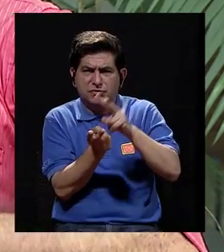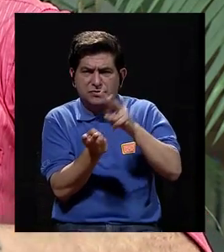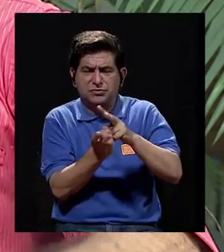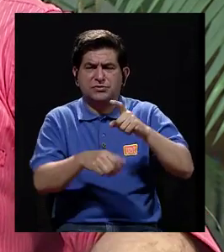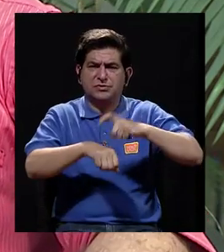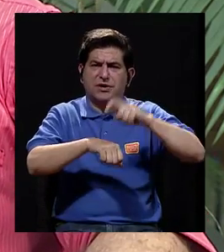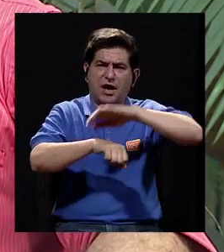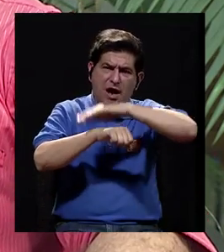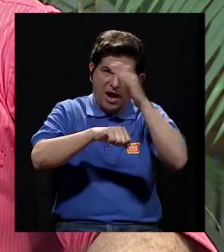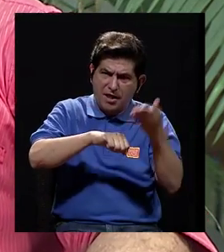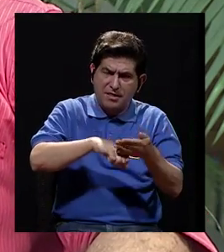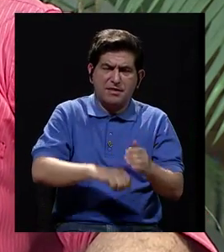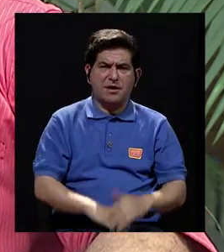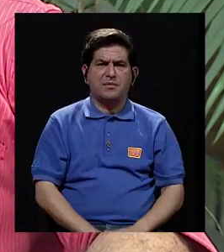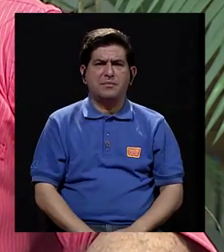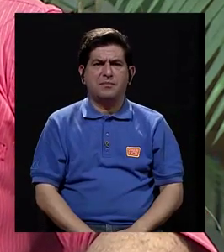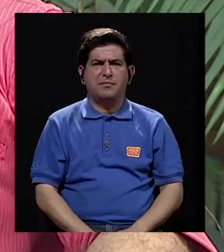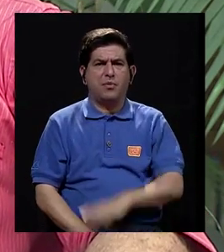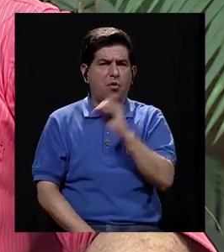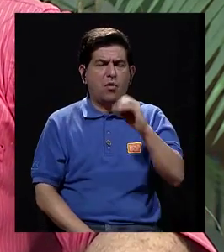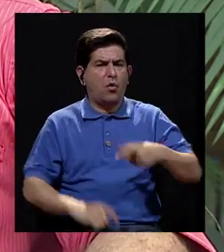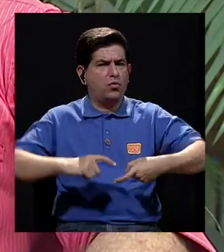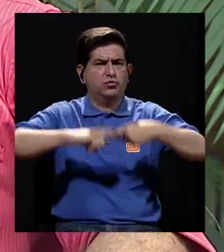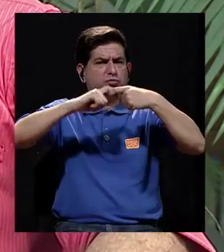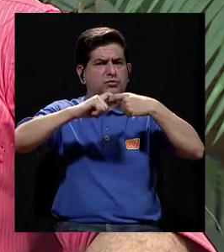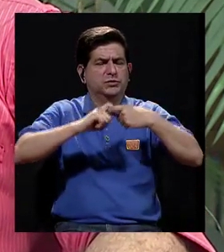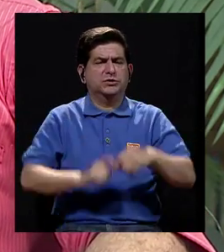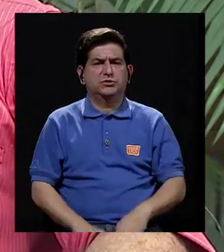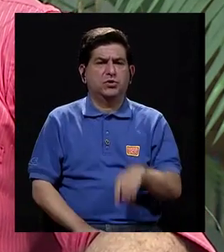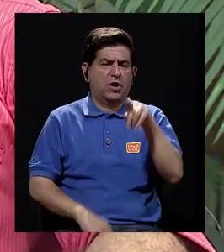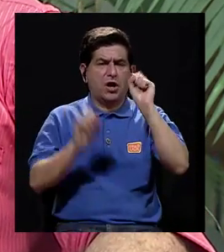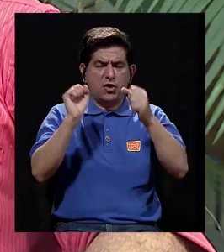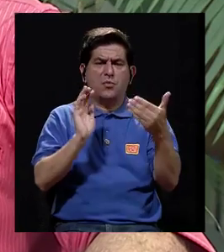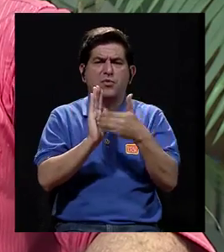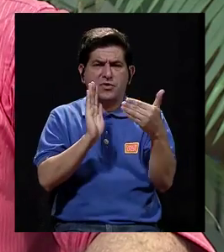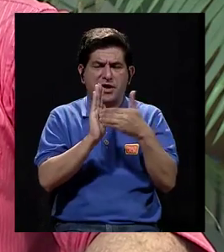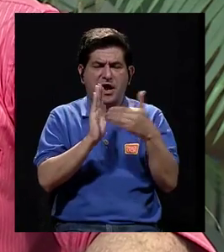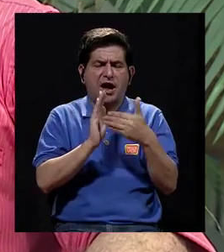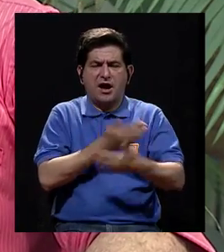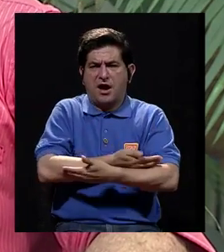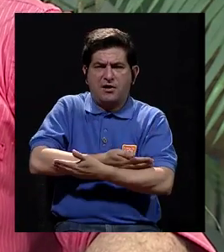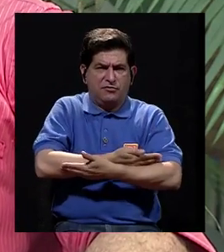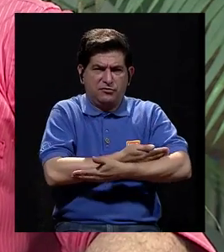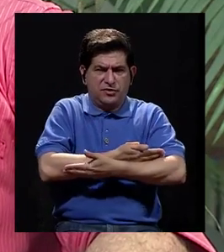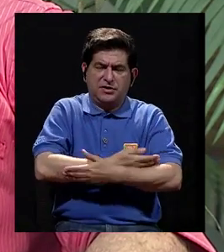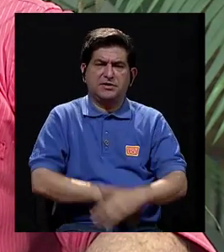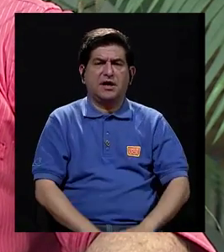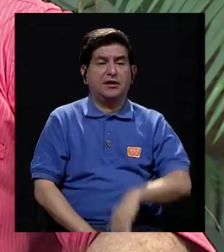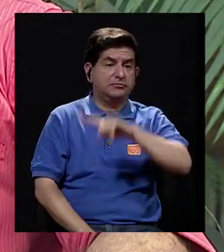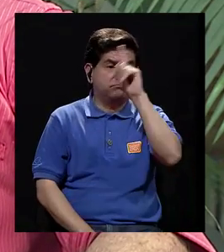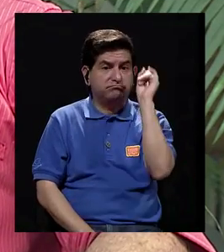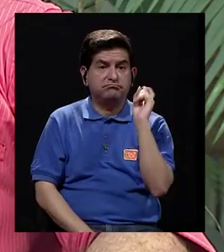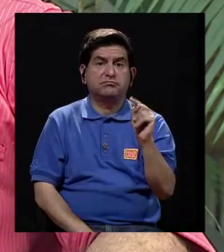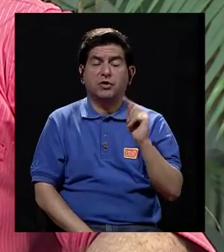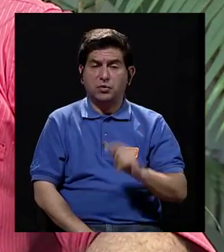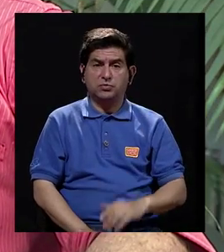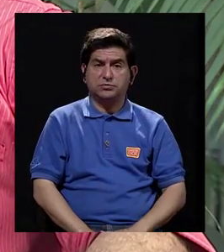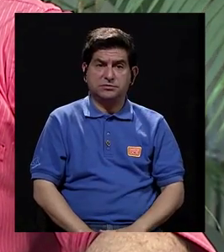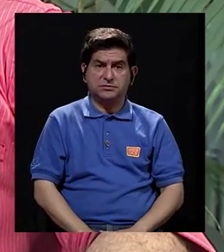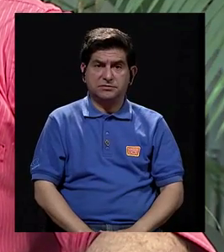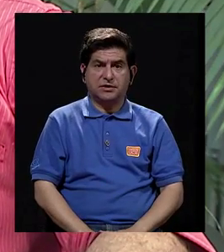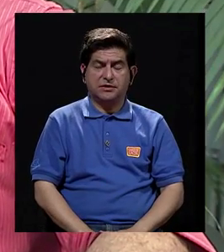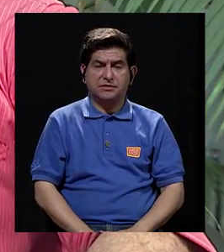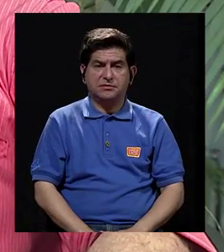sexuales durante el embarazo, que si mejor las suspenden porque eso le hace daño al bebé. Nos preguntan